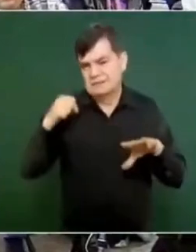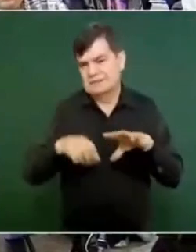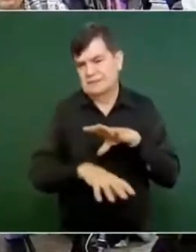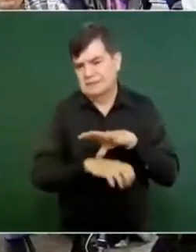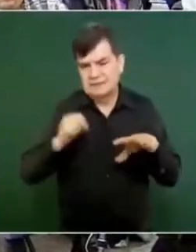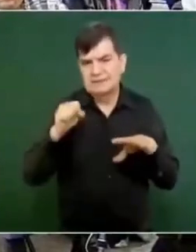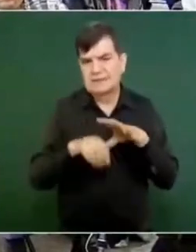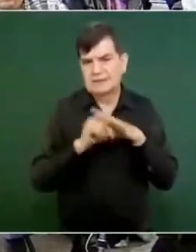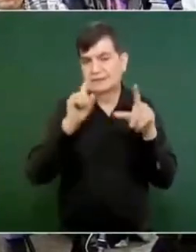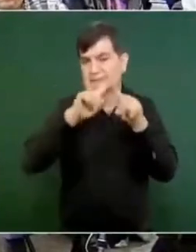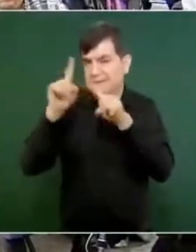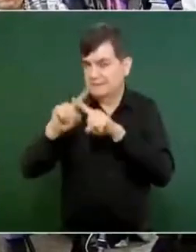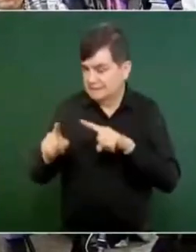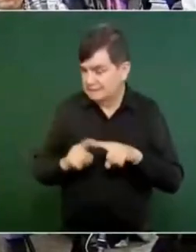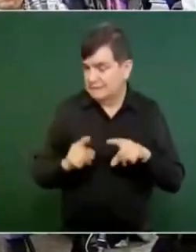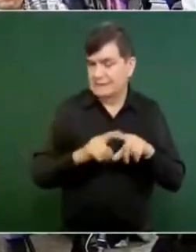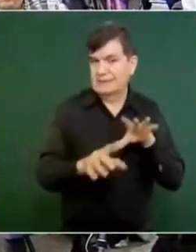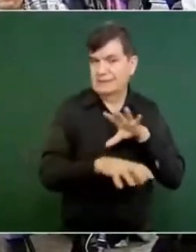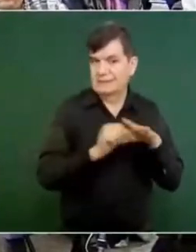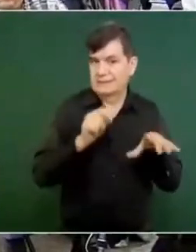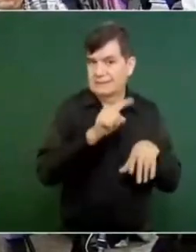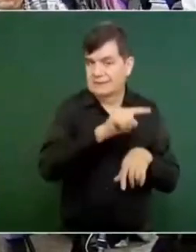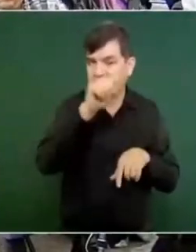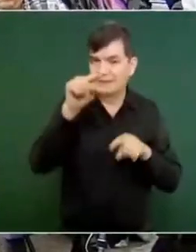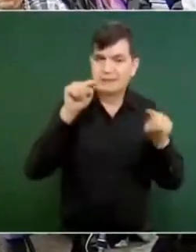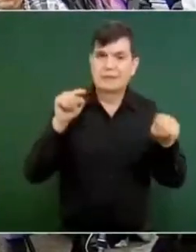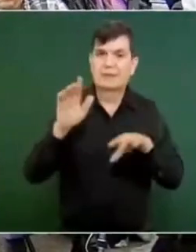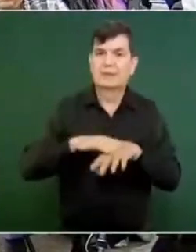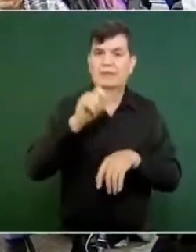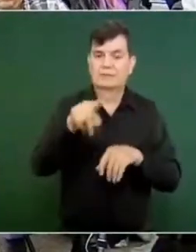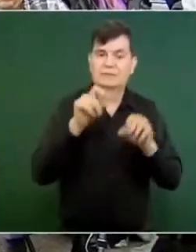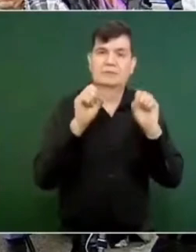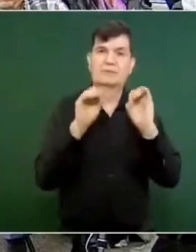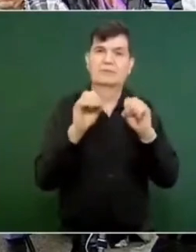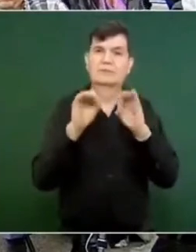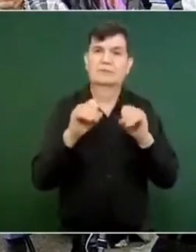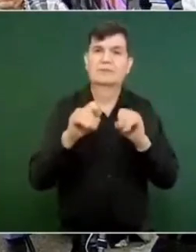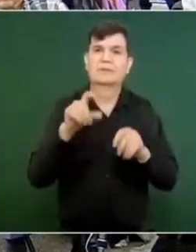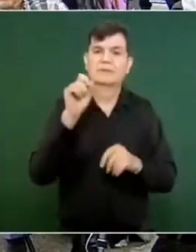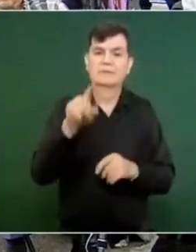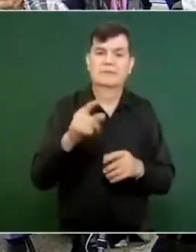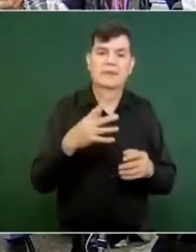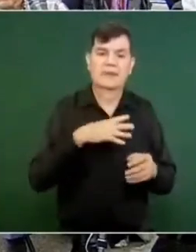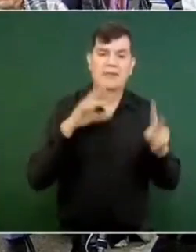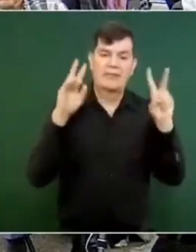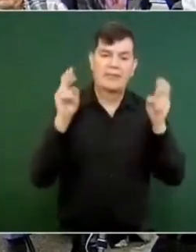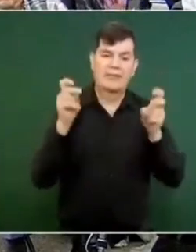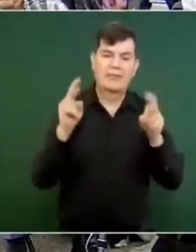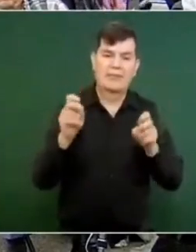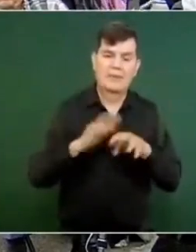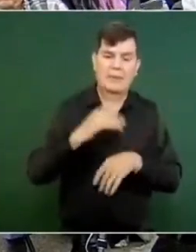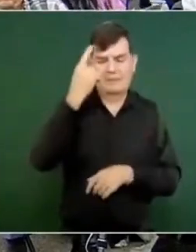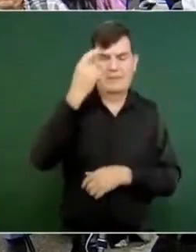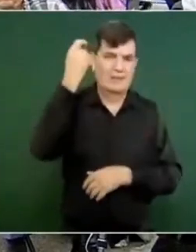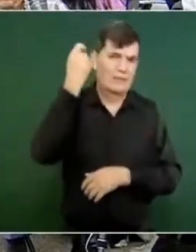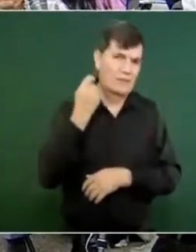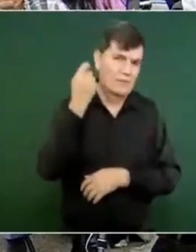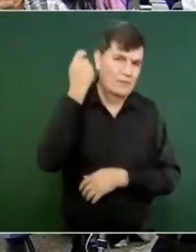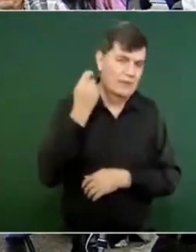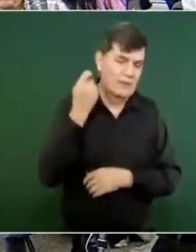varias dependencias y en lo que tiene que ver con la dependencia a el tema de las jubilaciones.